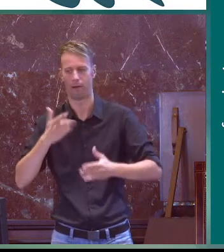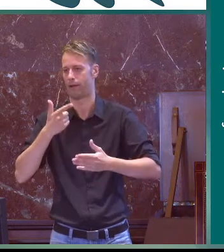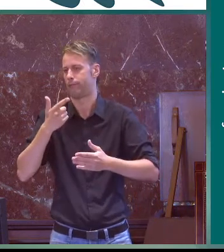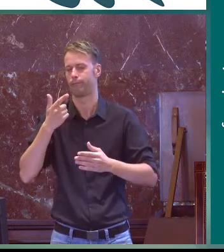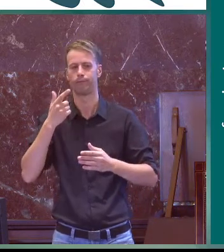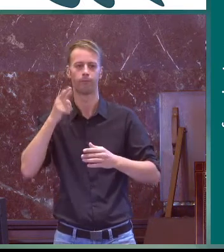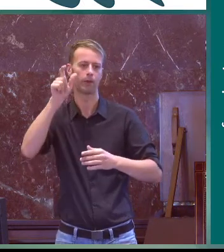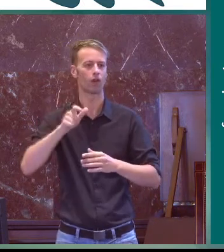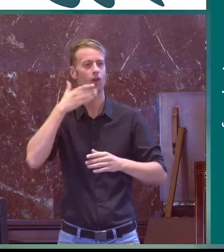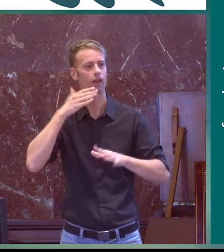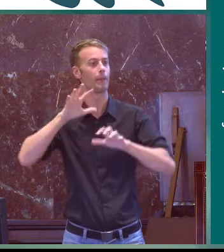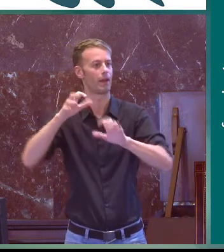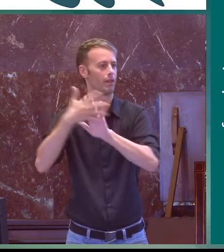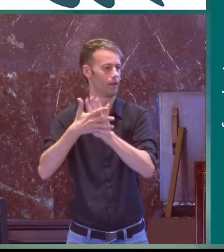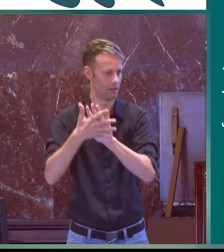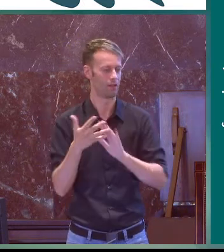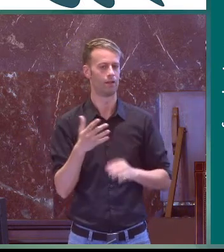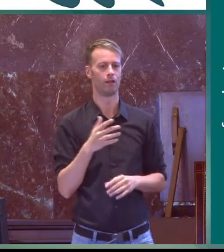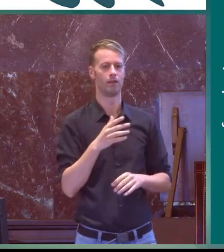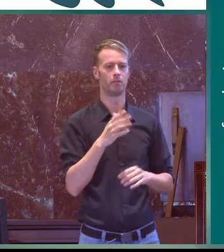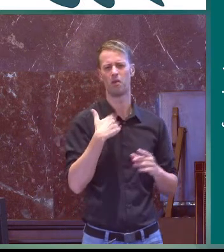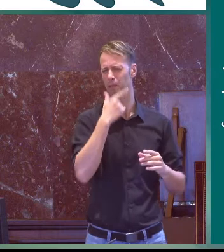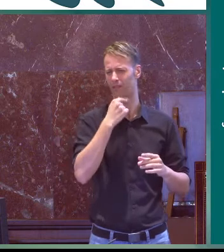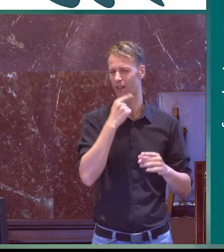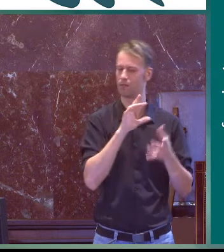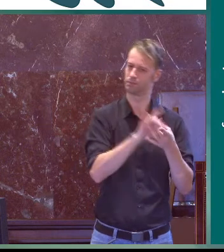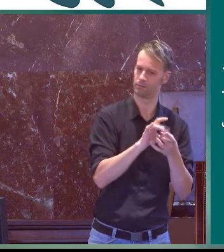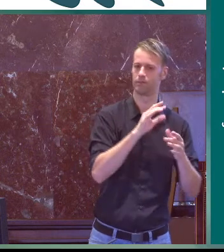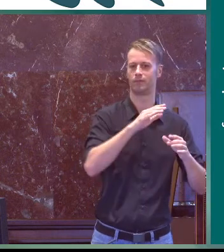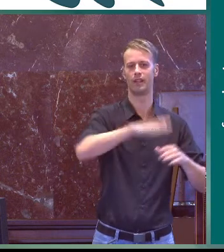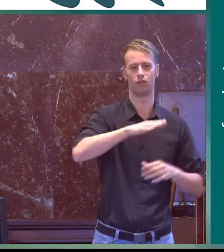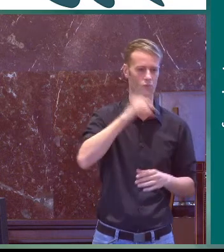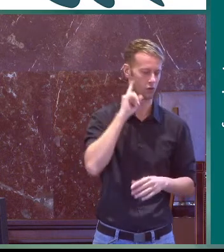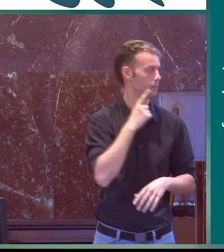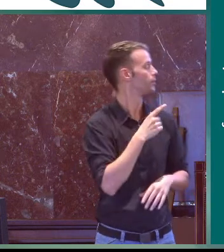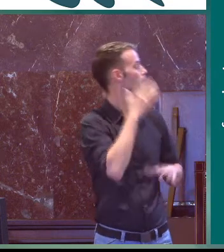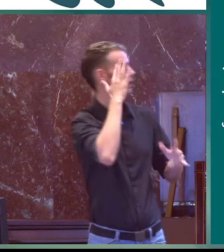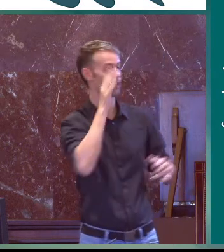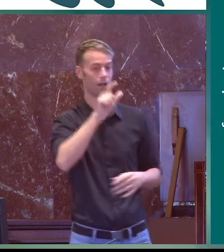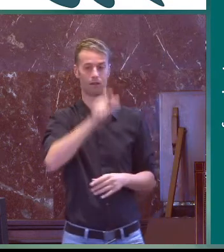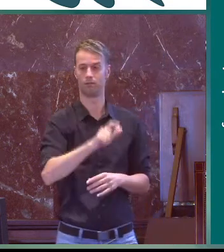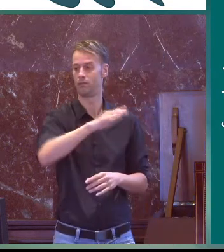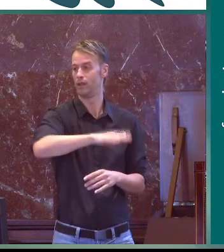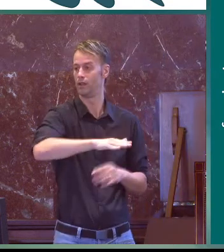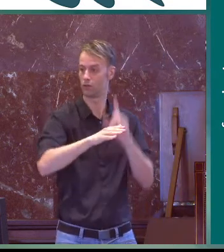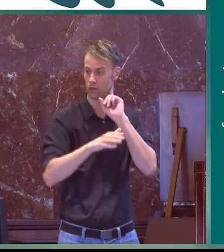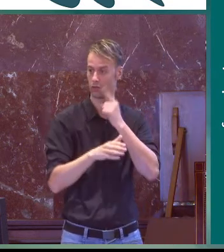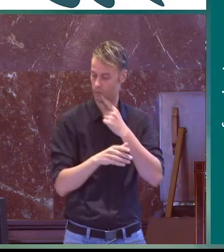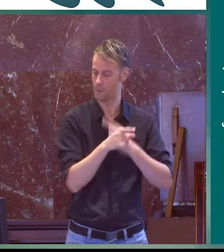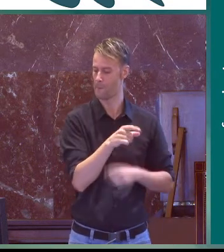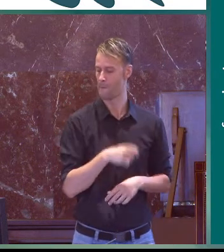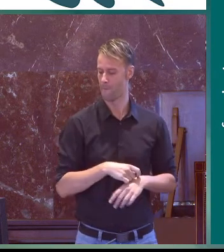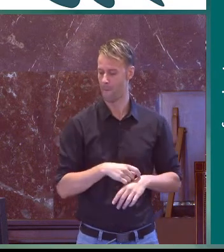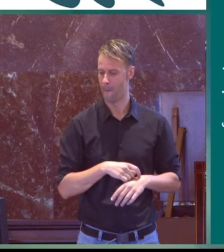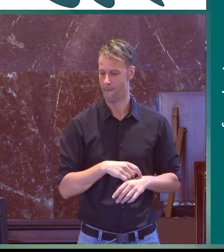Un niño sordo como una persona oyente que aprende esa lengua de signos pero creo que en este contexto el ejemplo ideal será el de un niño